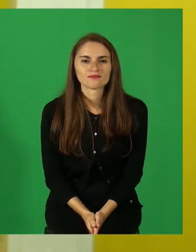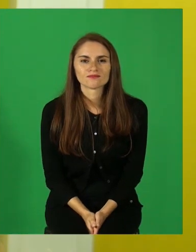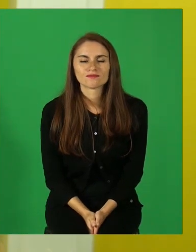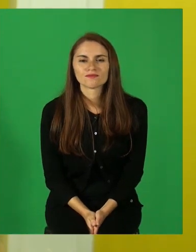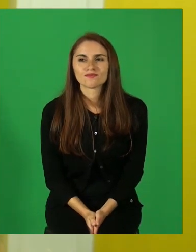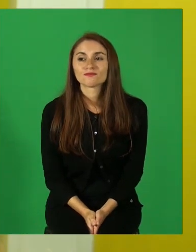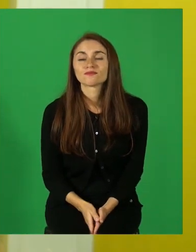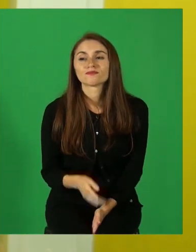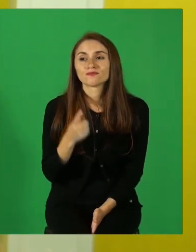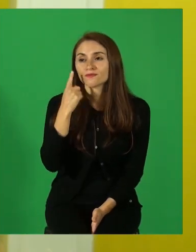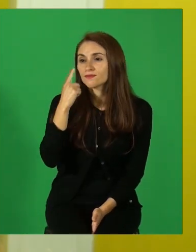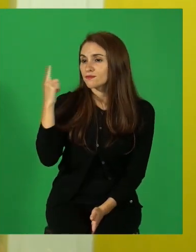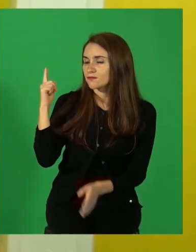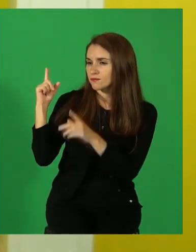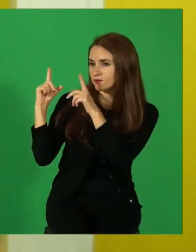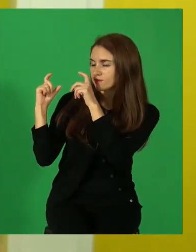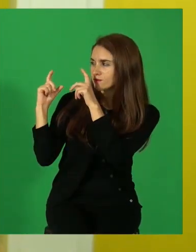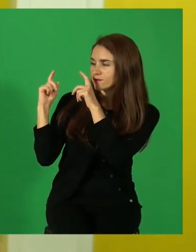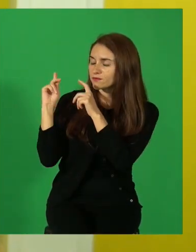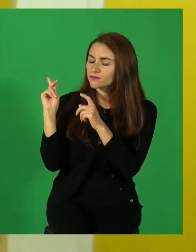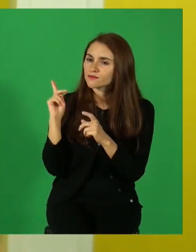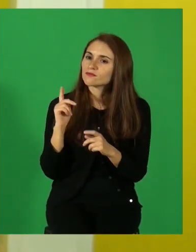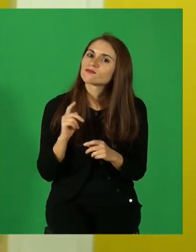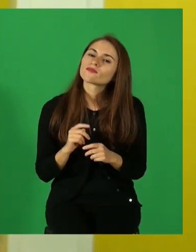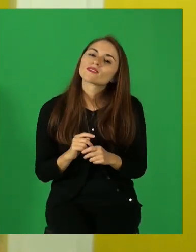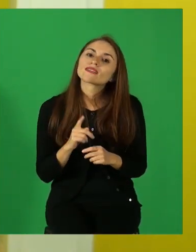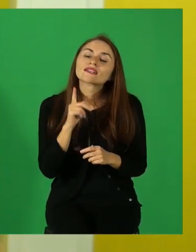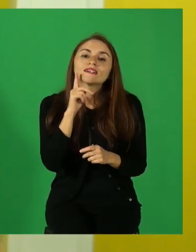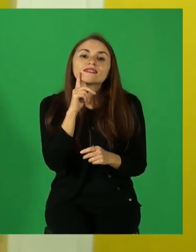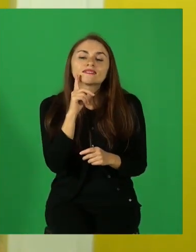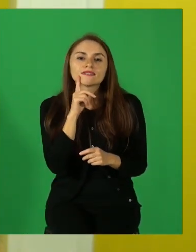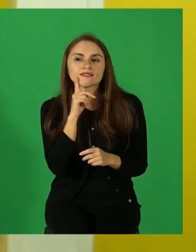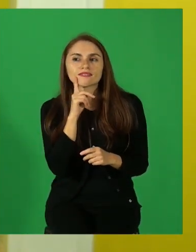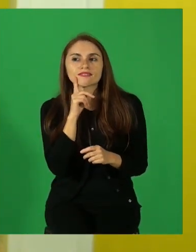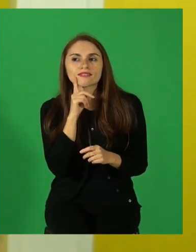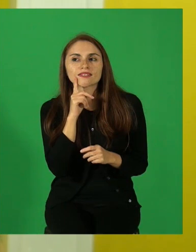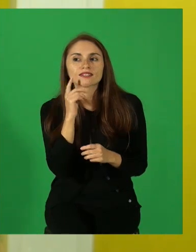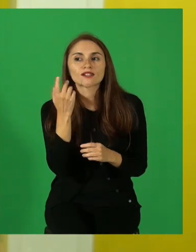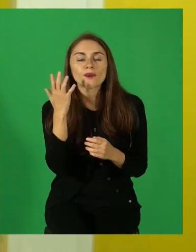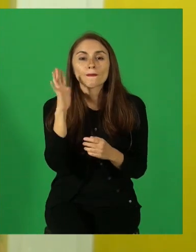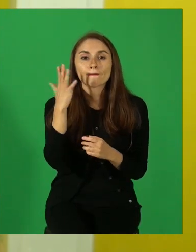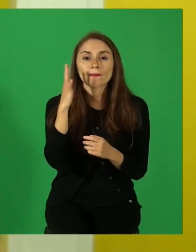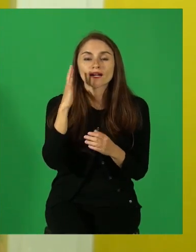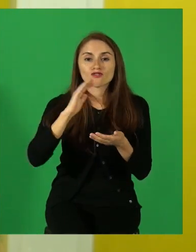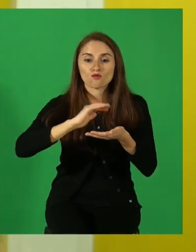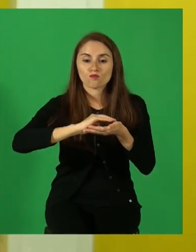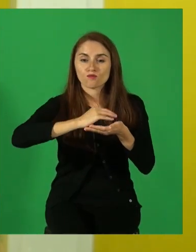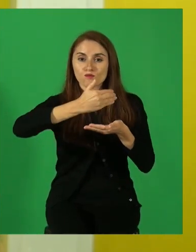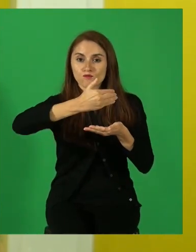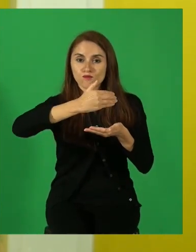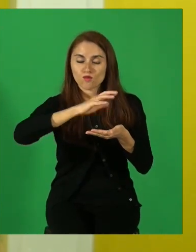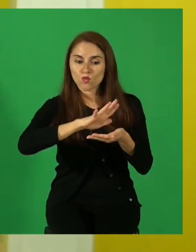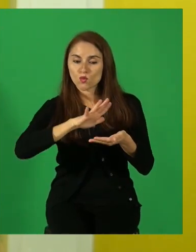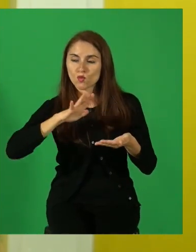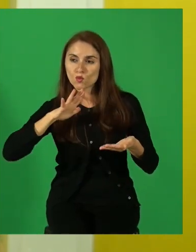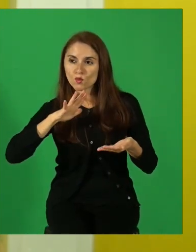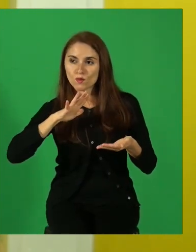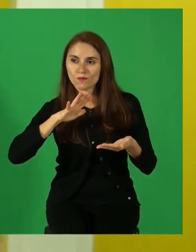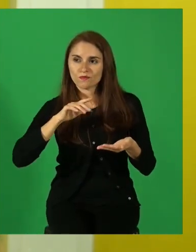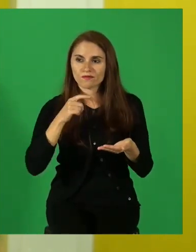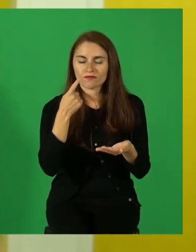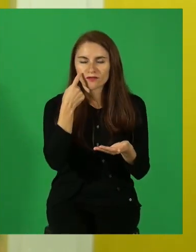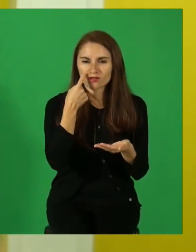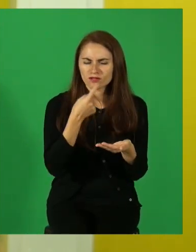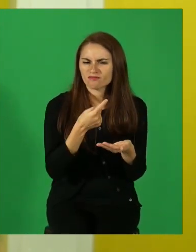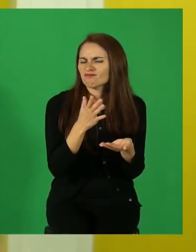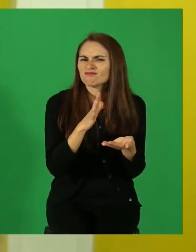Acá tenemos un personaje que tiene en sus manos un cofre, el Nosotros